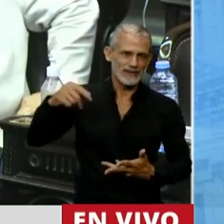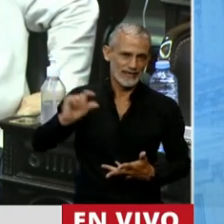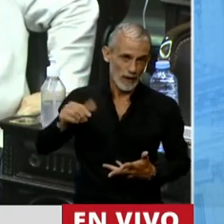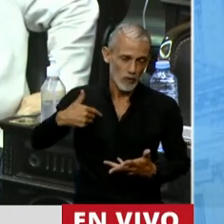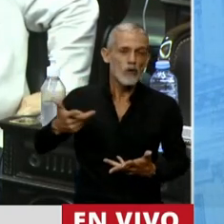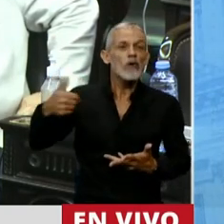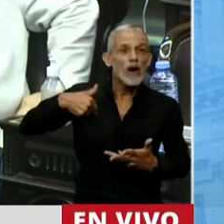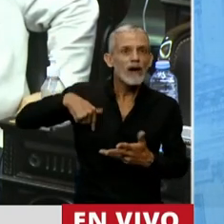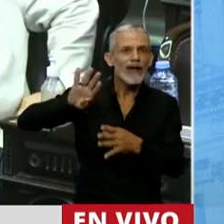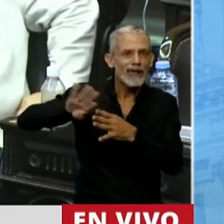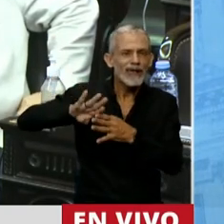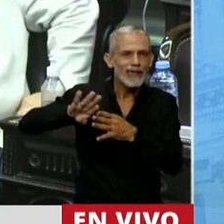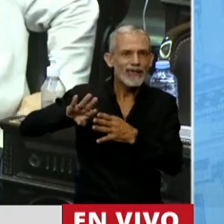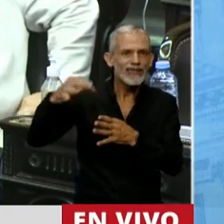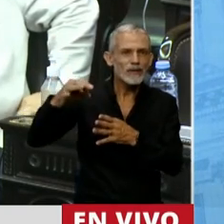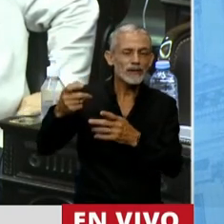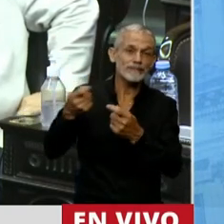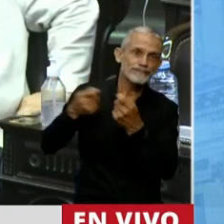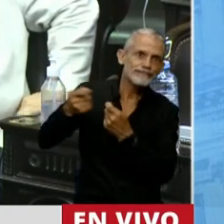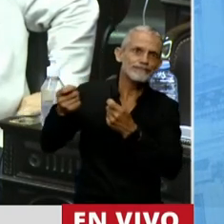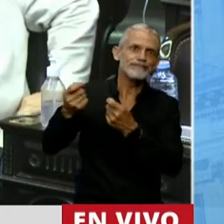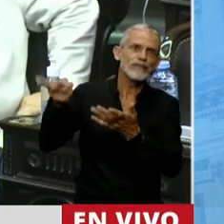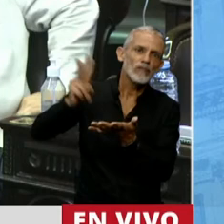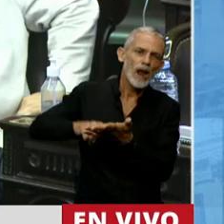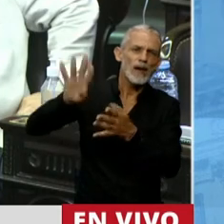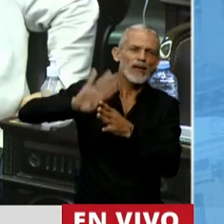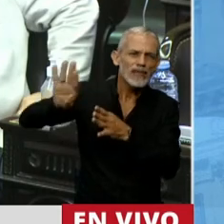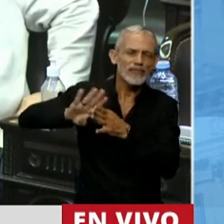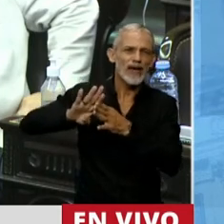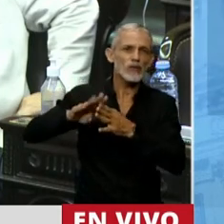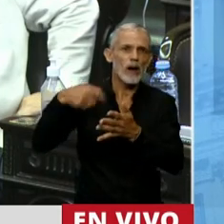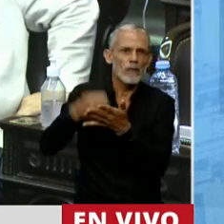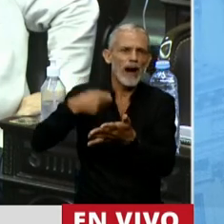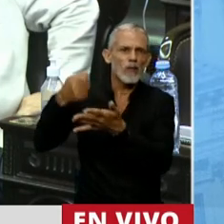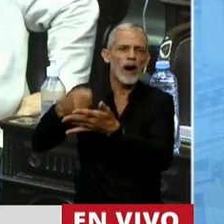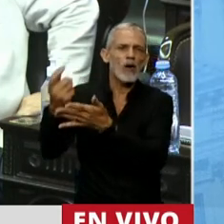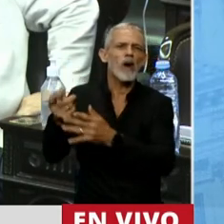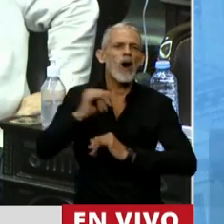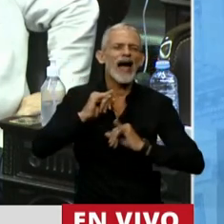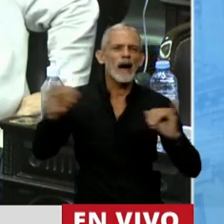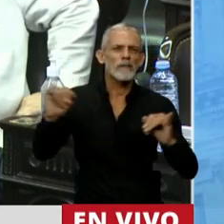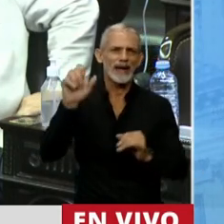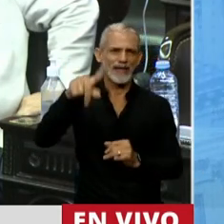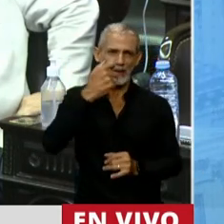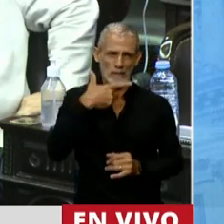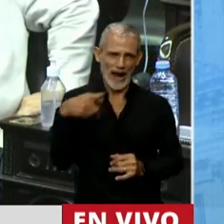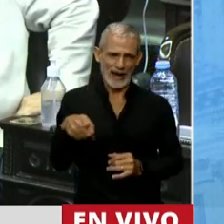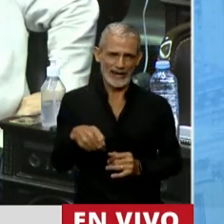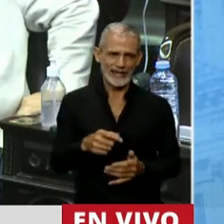nos encontramos nuevamente renegociando con el Fondo Monetario los pagos de la campaña electoral más cara de la historia.